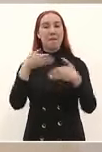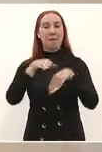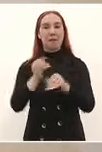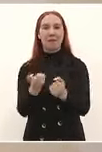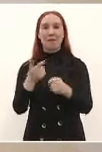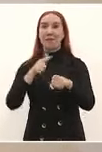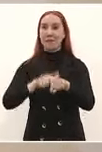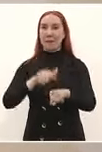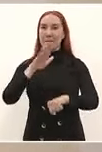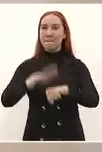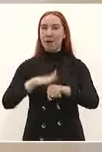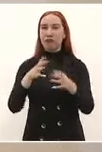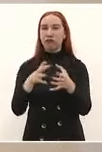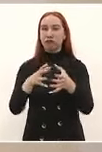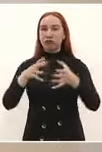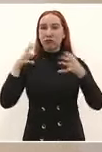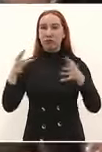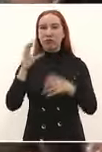de México